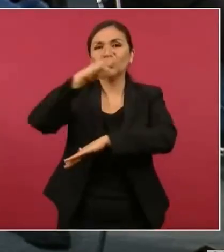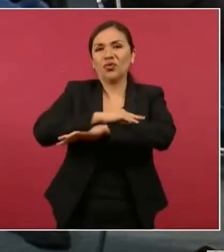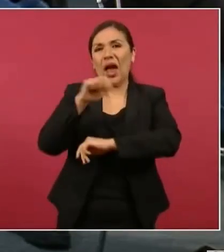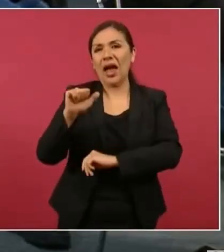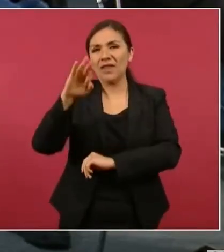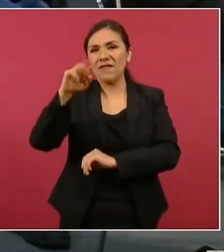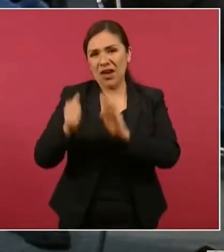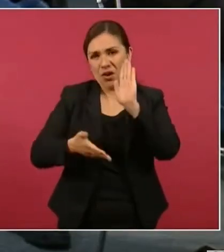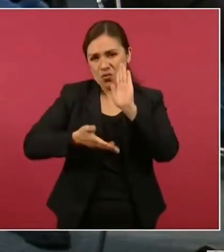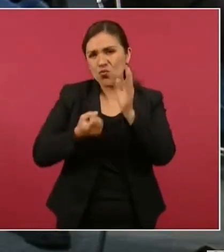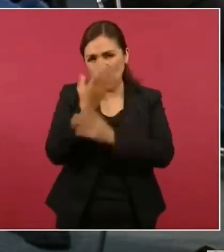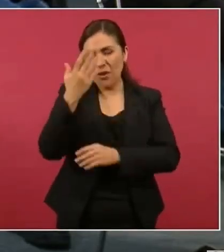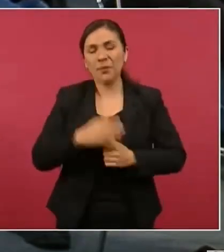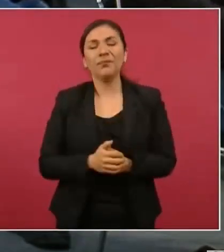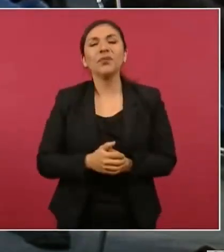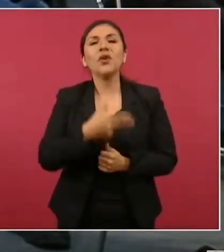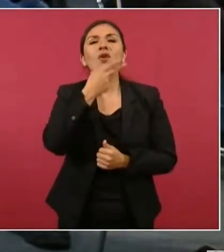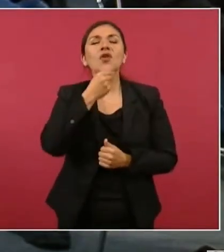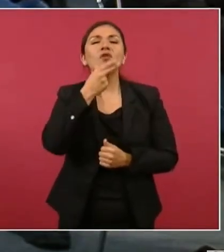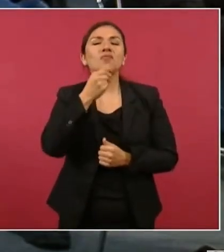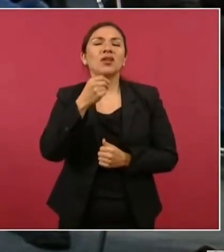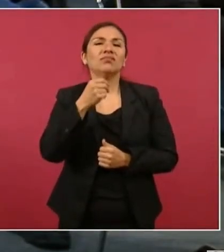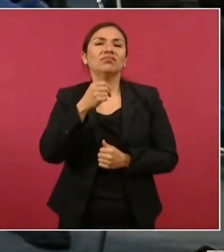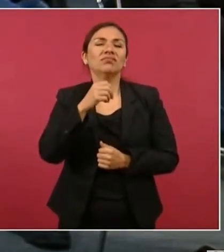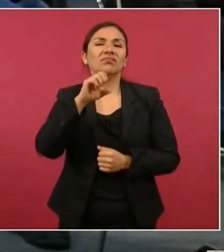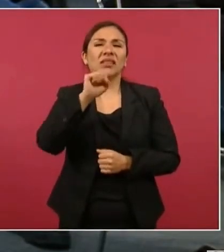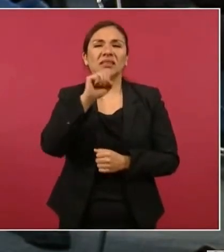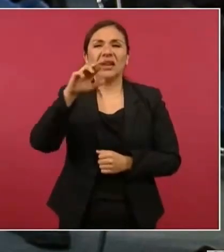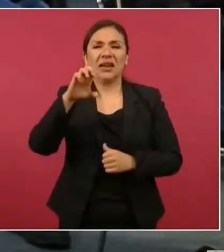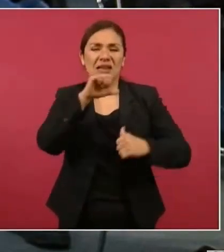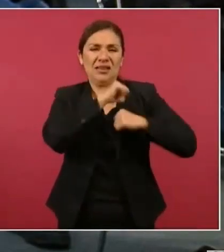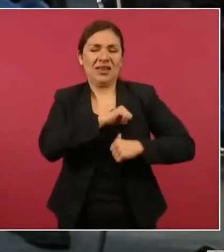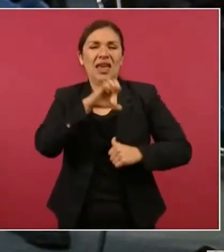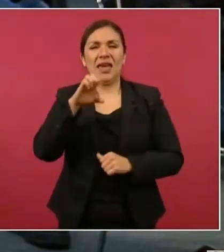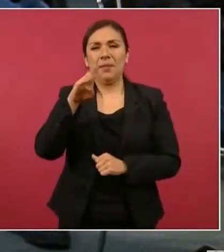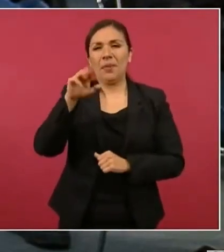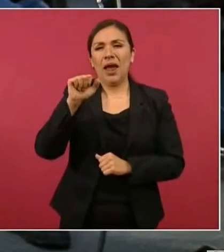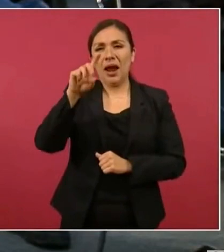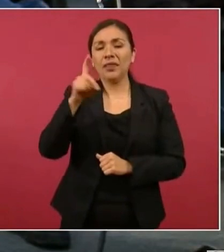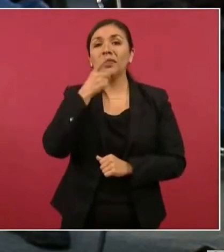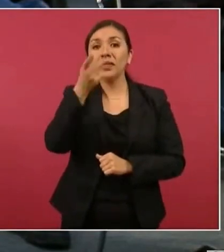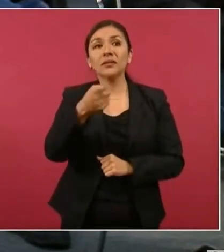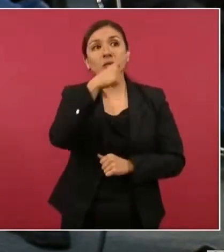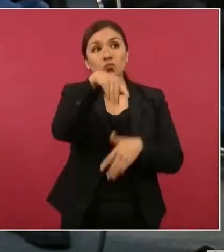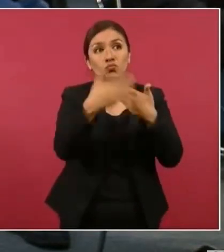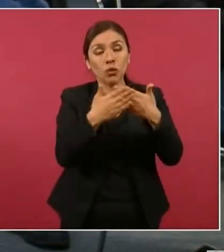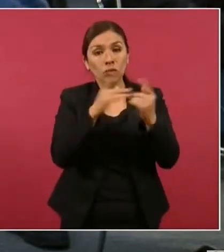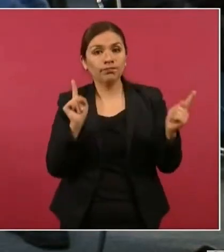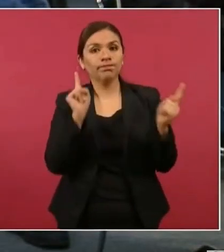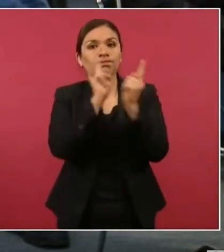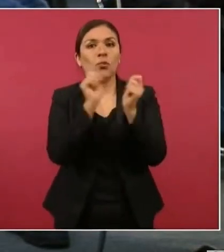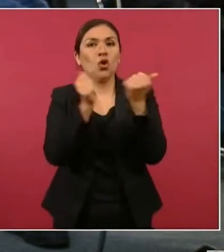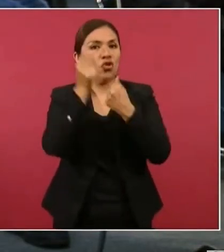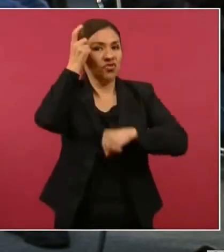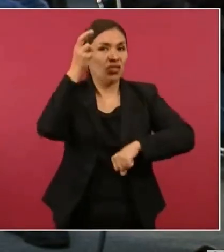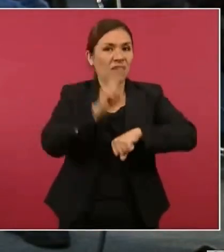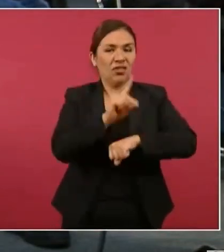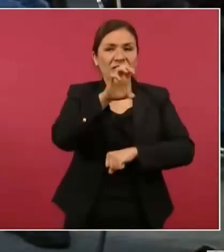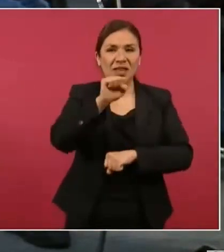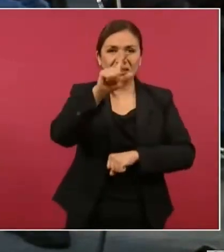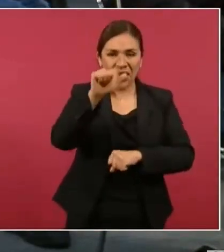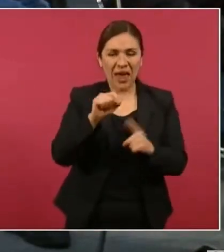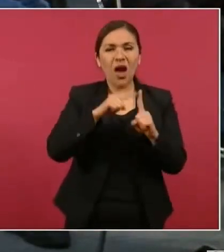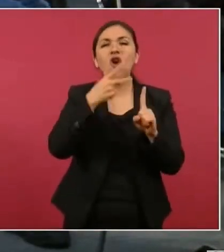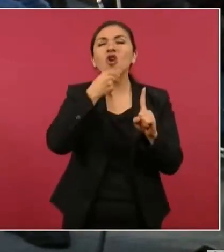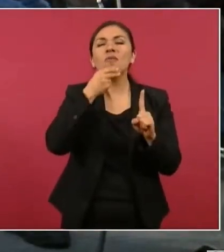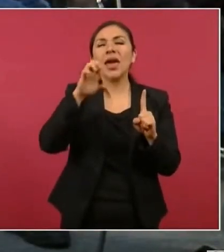El canciller Ebrard habló hace unos días de que usted va a sostener una conversación con el directivo de Tesla y también de Twitter,